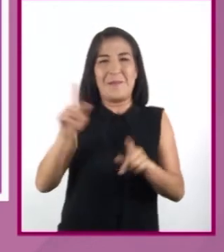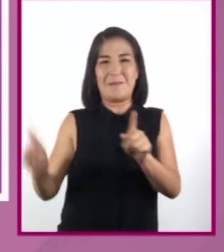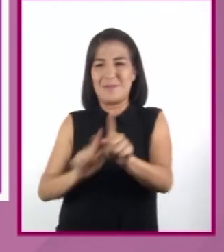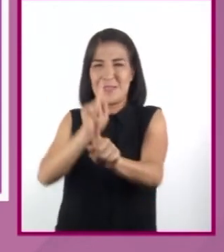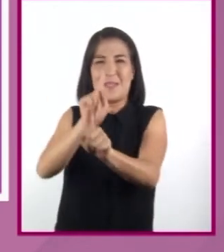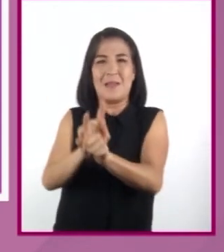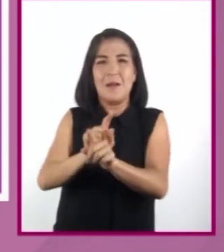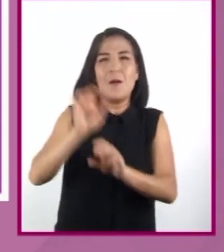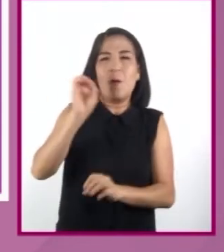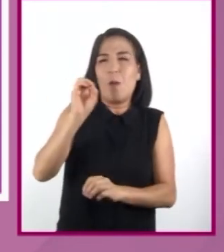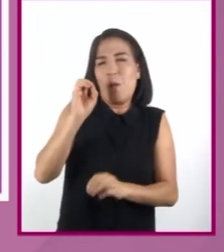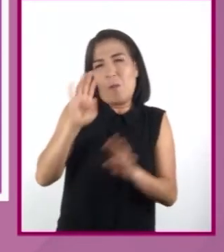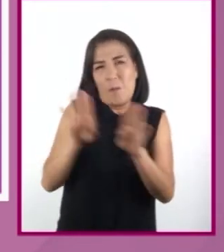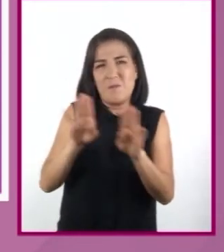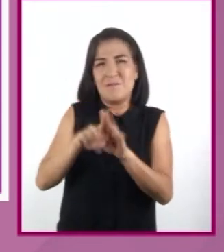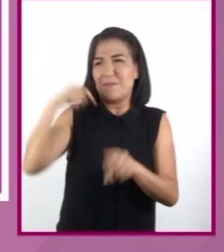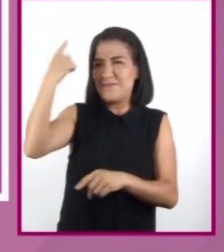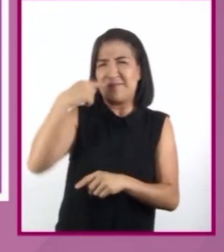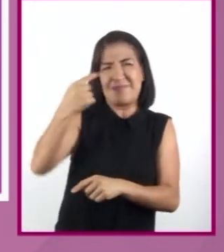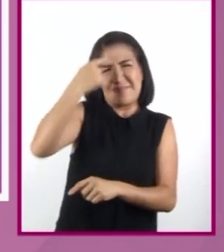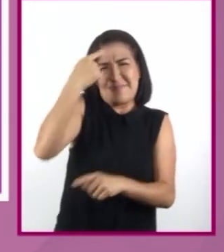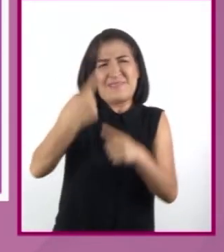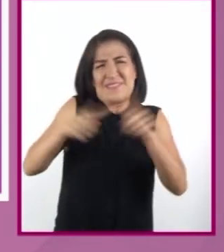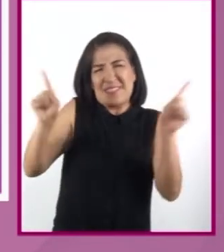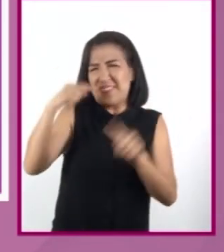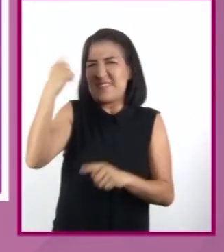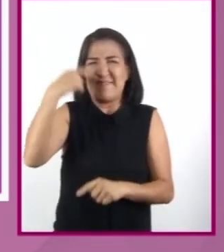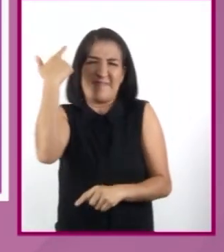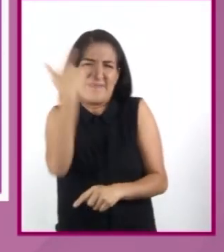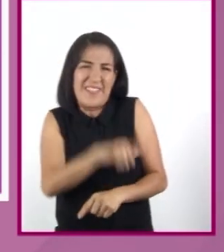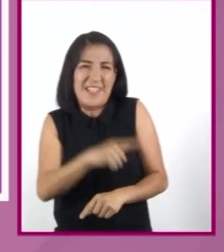tienen rasgos fuera de lo común o extraordinario.